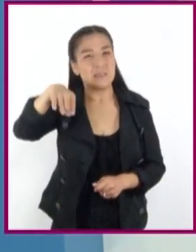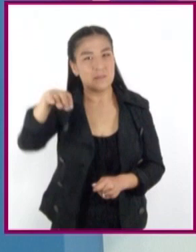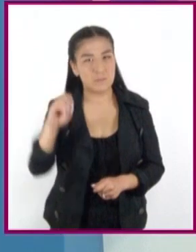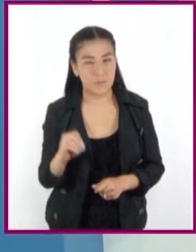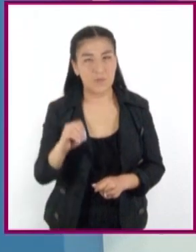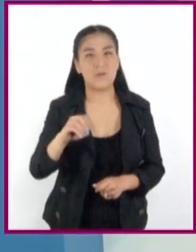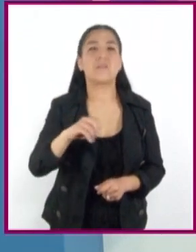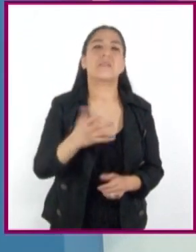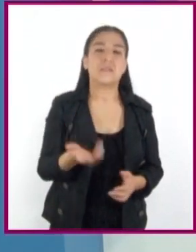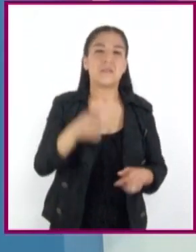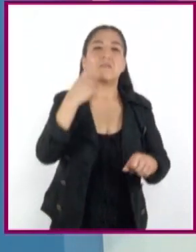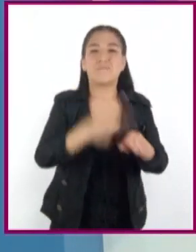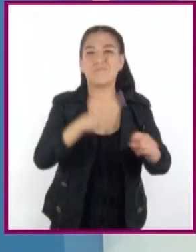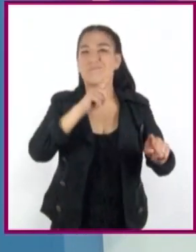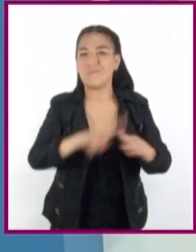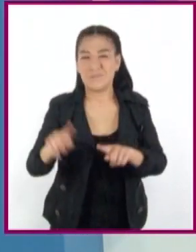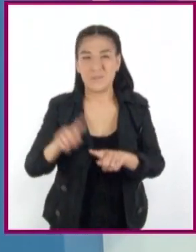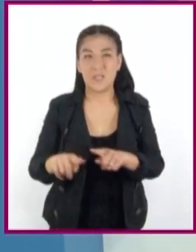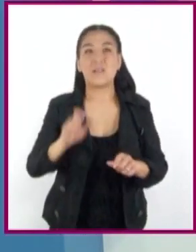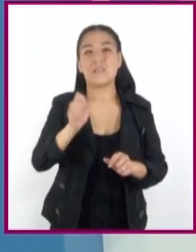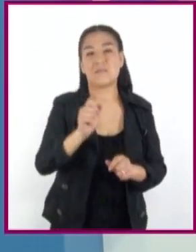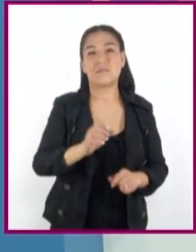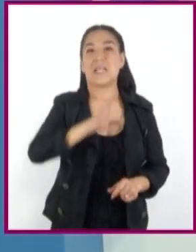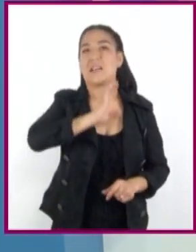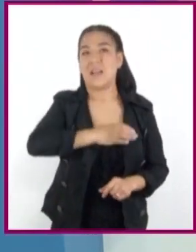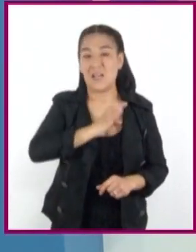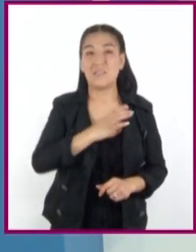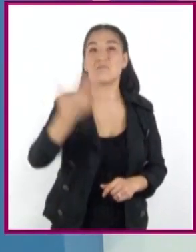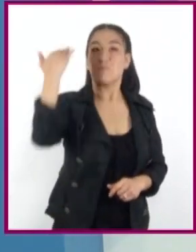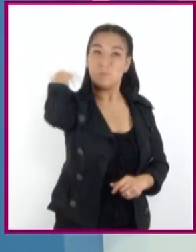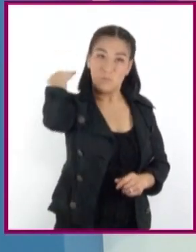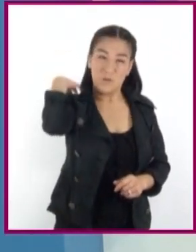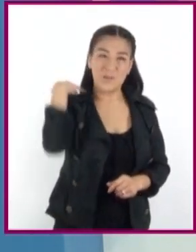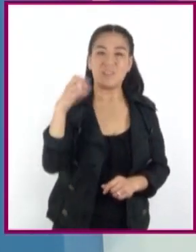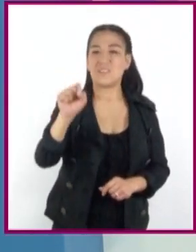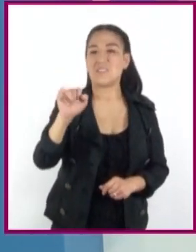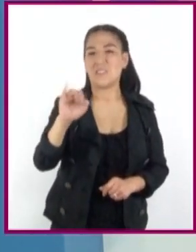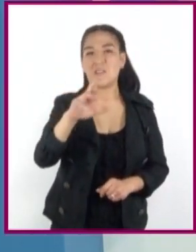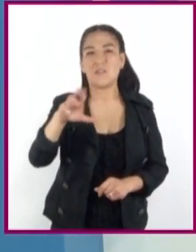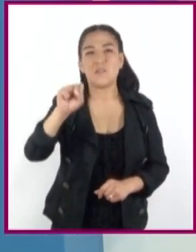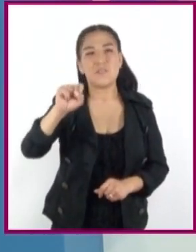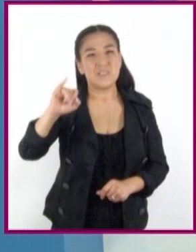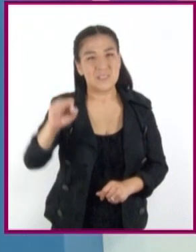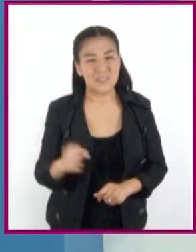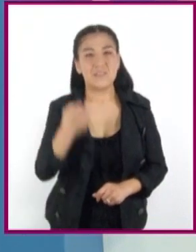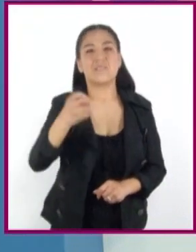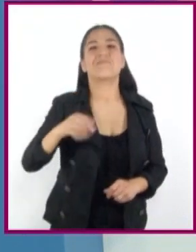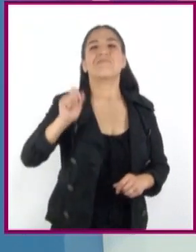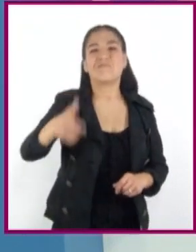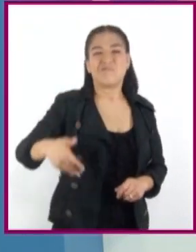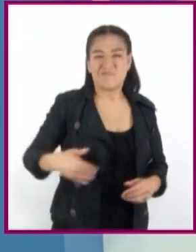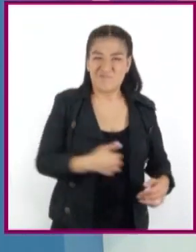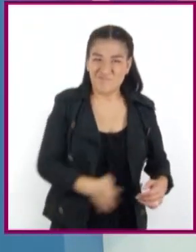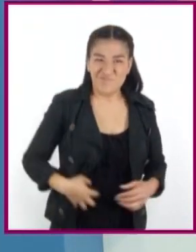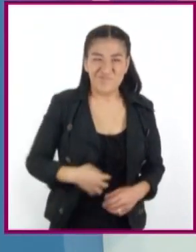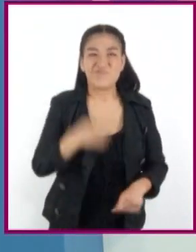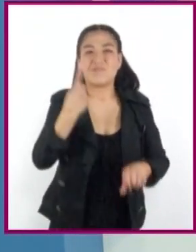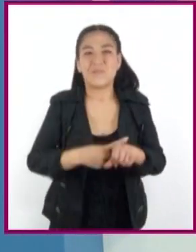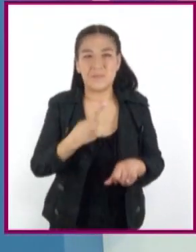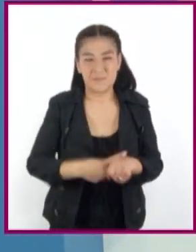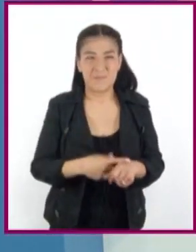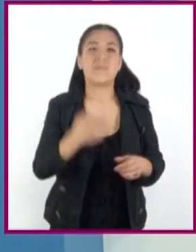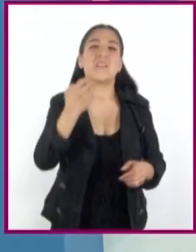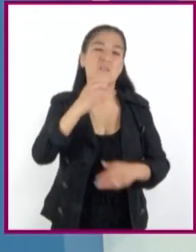diversas enfermedades, por ejemplo, el cáncer de pulmón, cirrosis, padecimientos gastrointestinales, además de otras